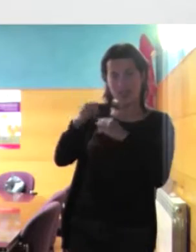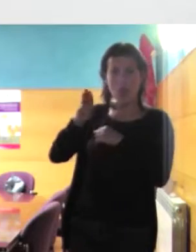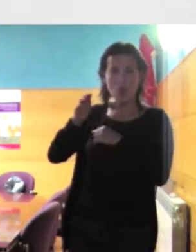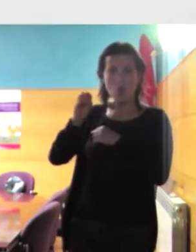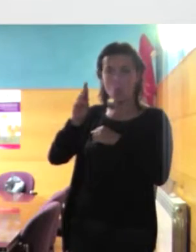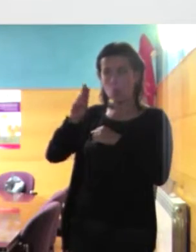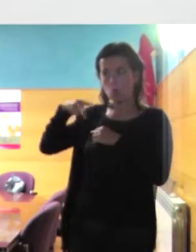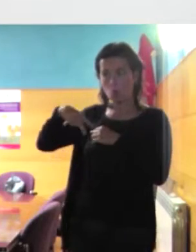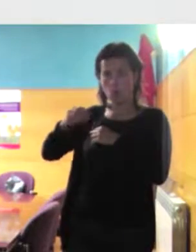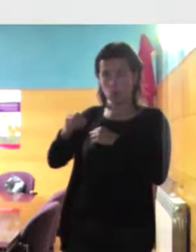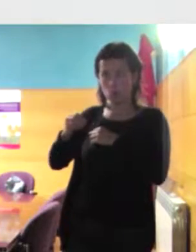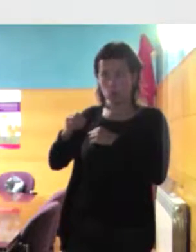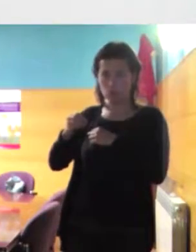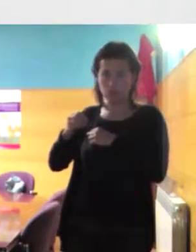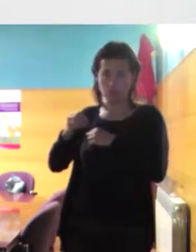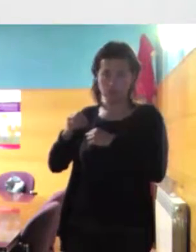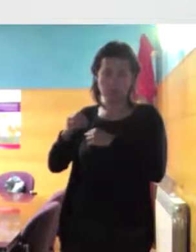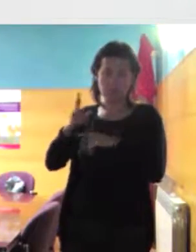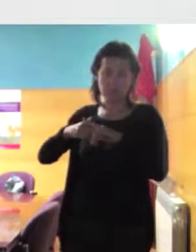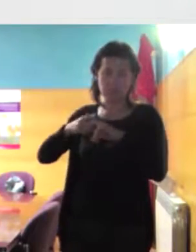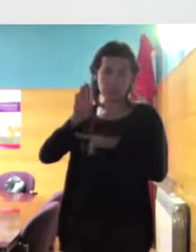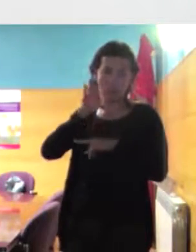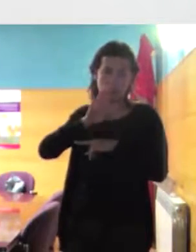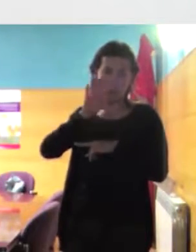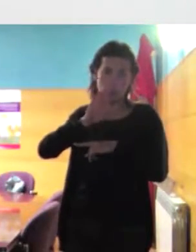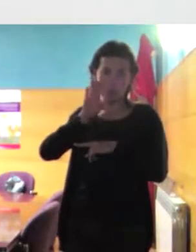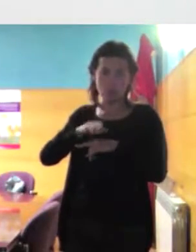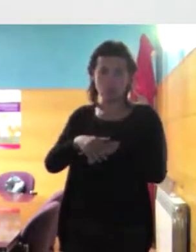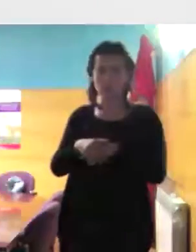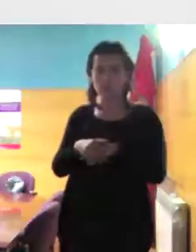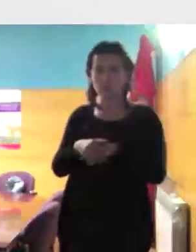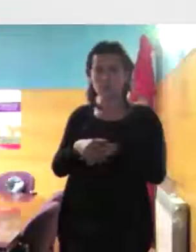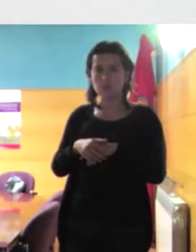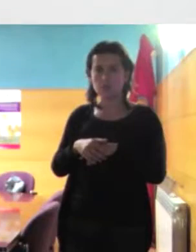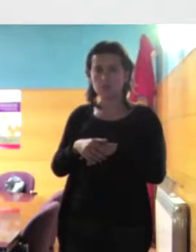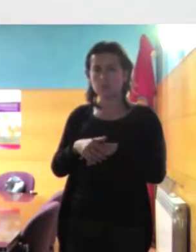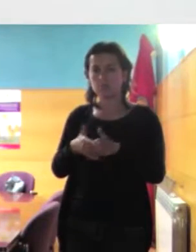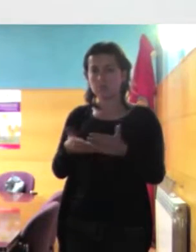porno de la corriente fin hegemónica